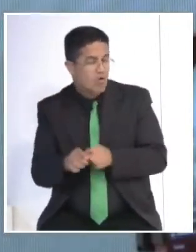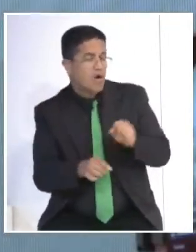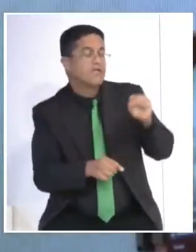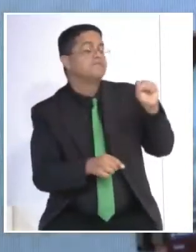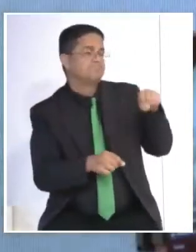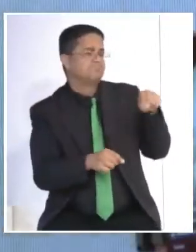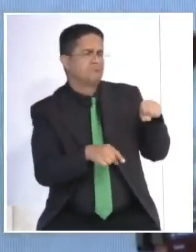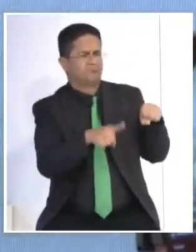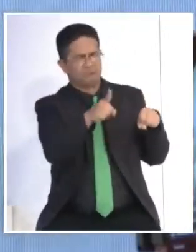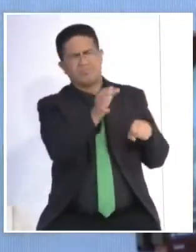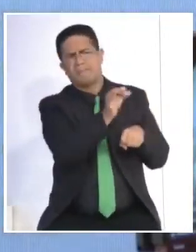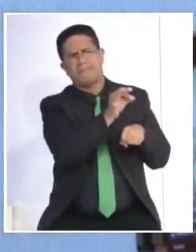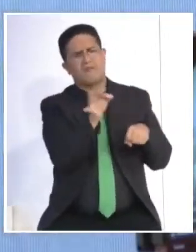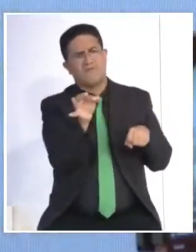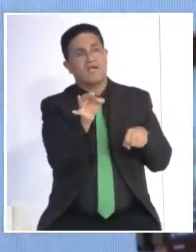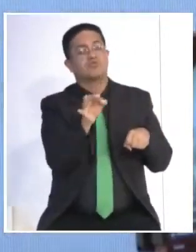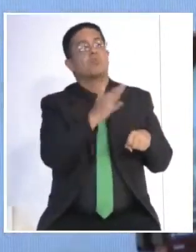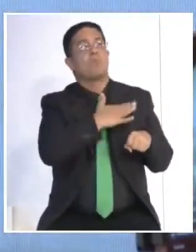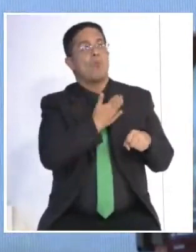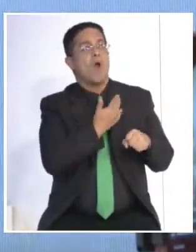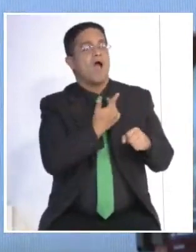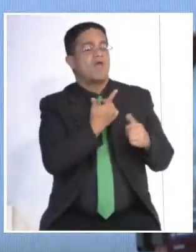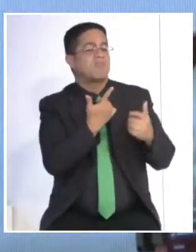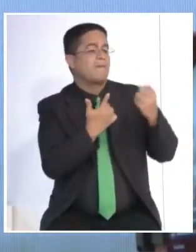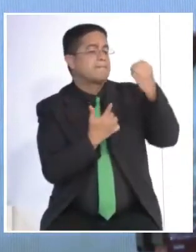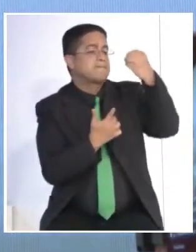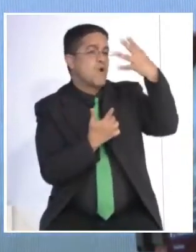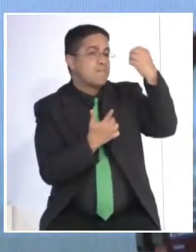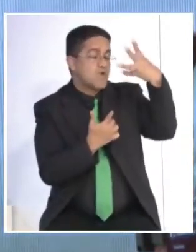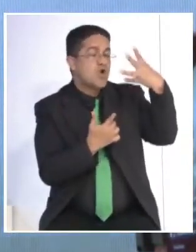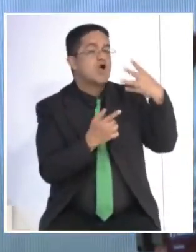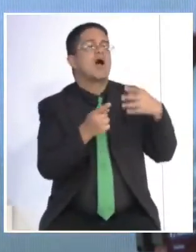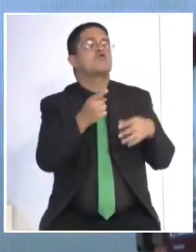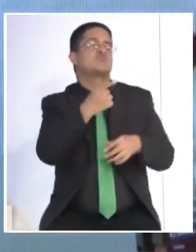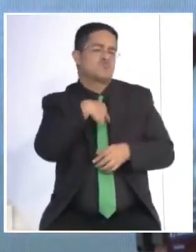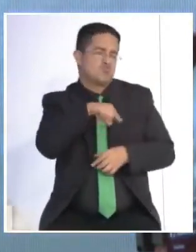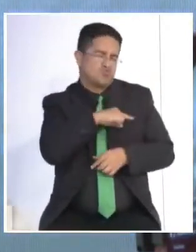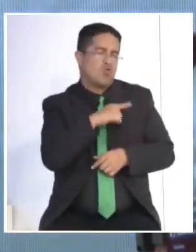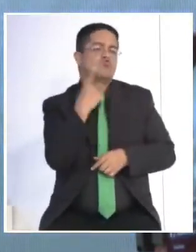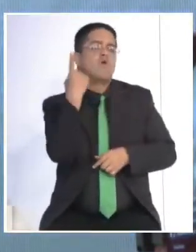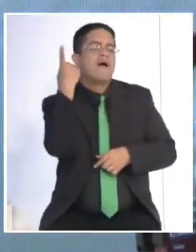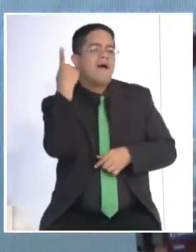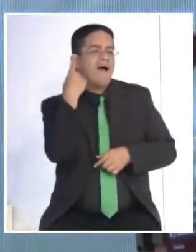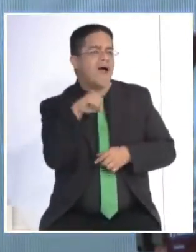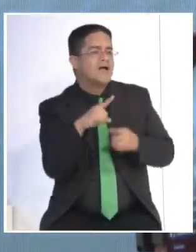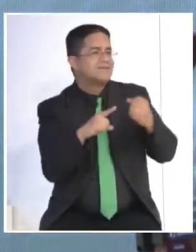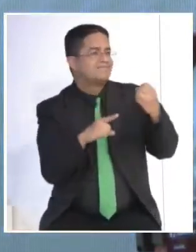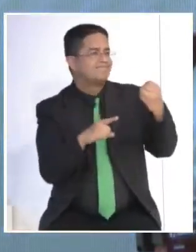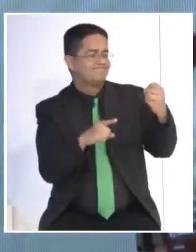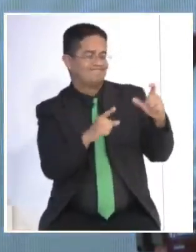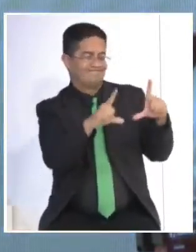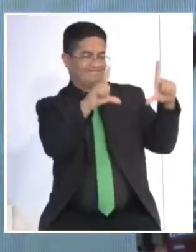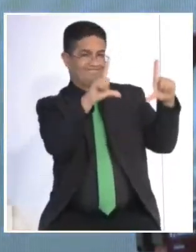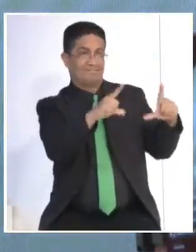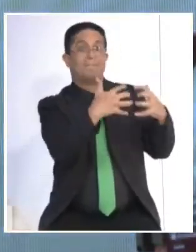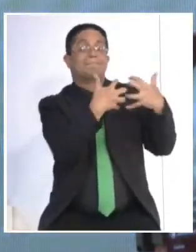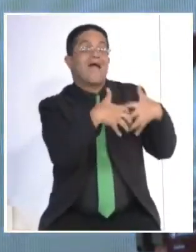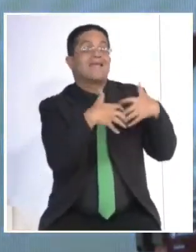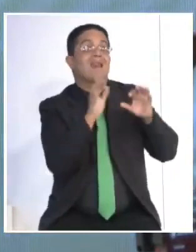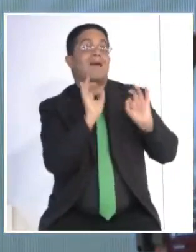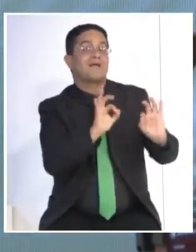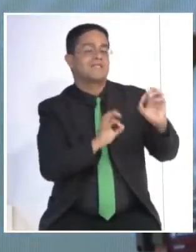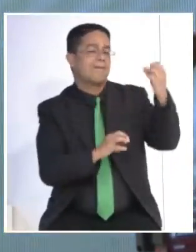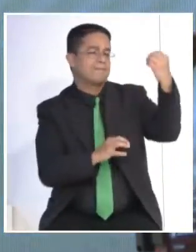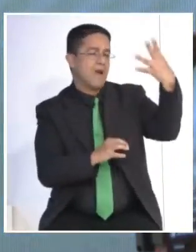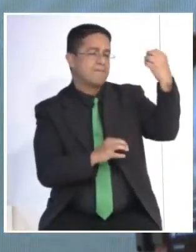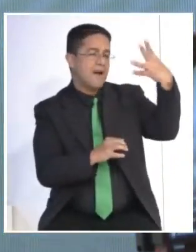de acné y perfectamente dentro de la terapia lumínicas contamos con una de ellas que es el FRAX 1550 que es ideal para cicatrices de acné.